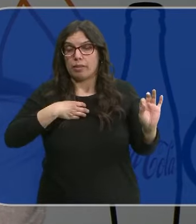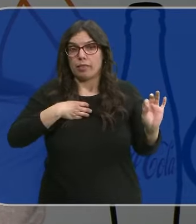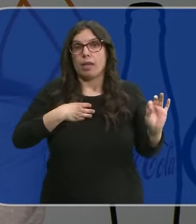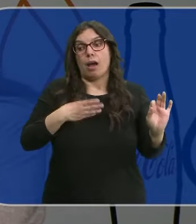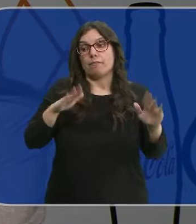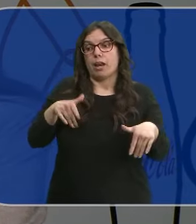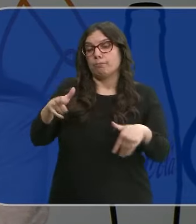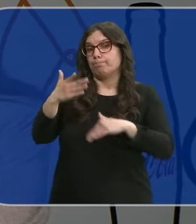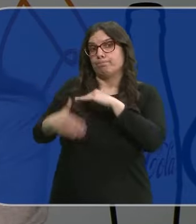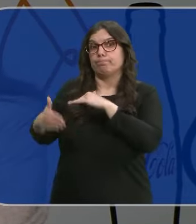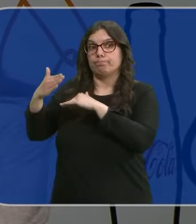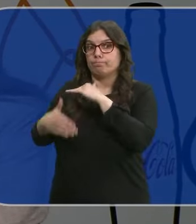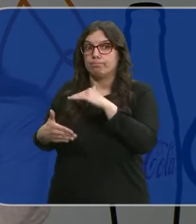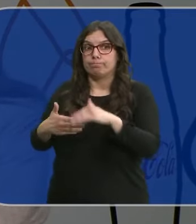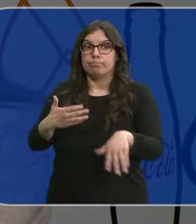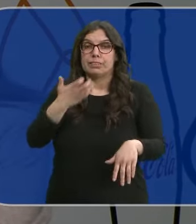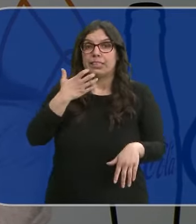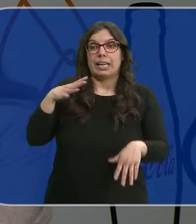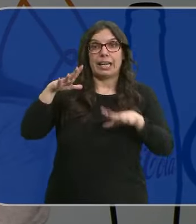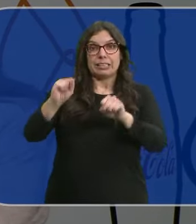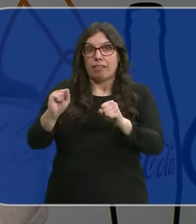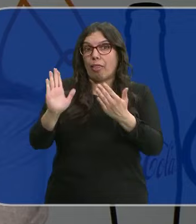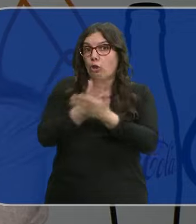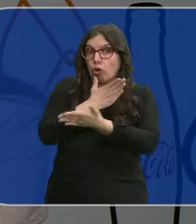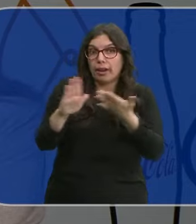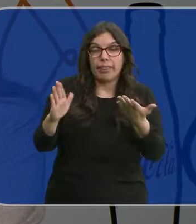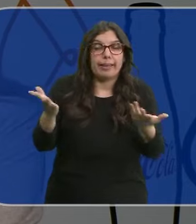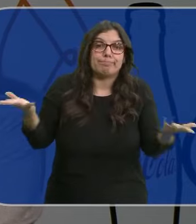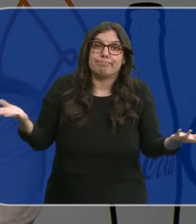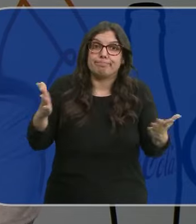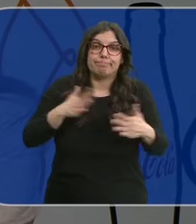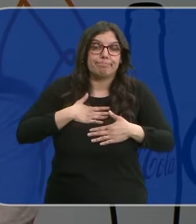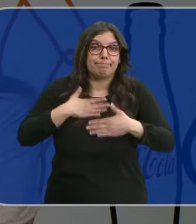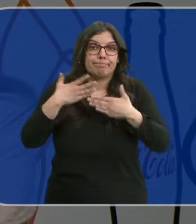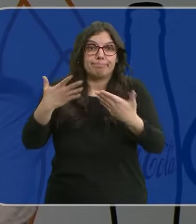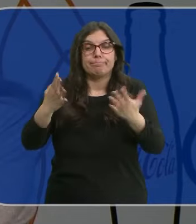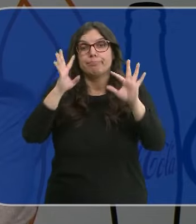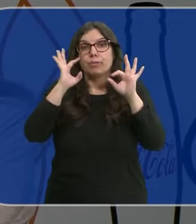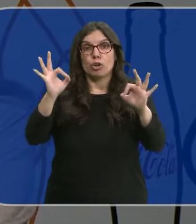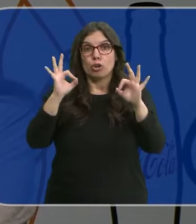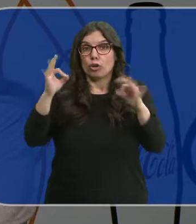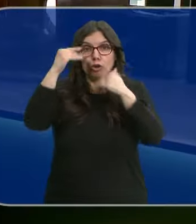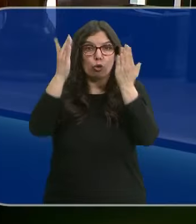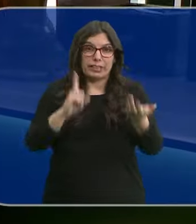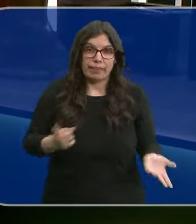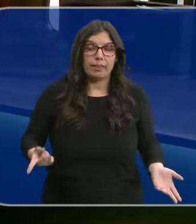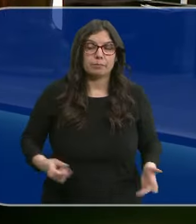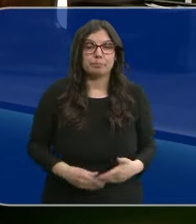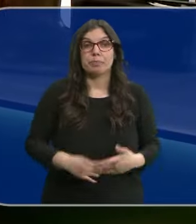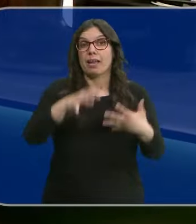pues se pueden encontrar con que, bueno, si no hay reserva de mesas, pues evidentemente no se van a poder atender.